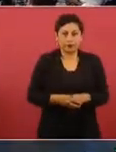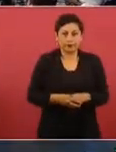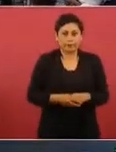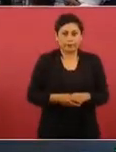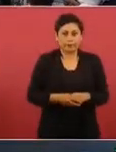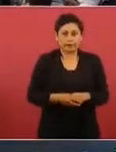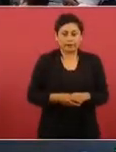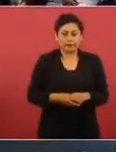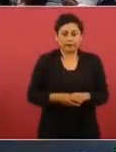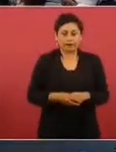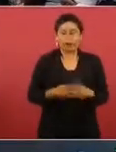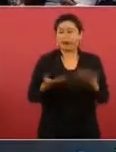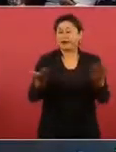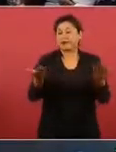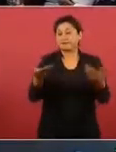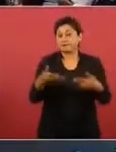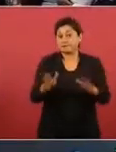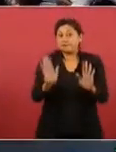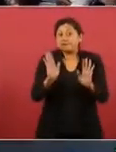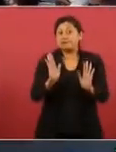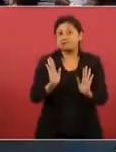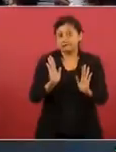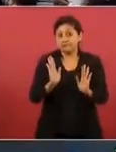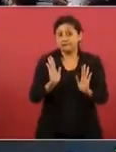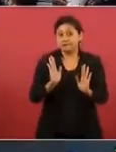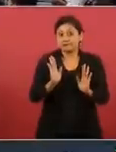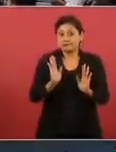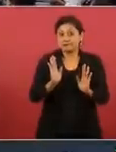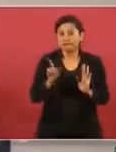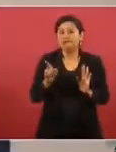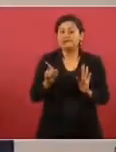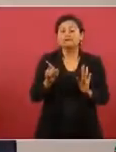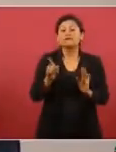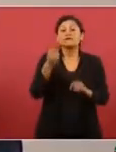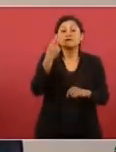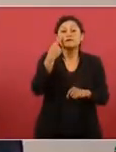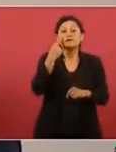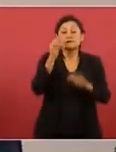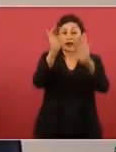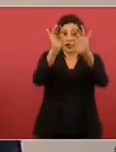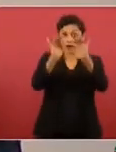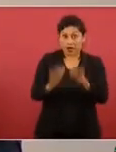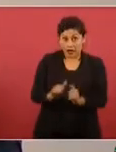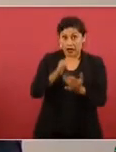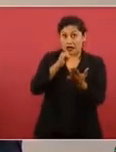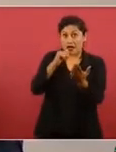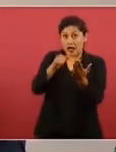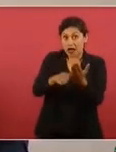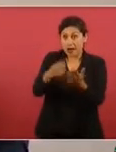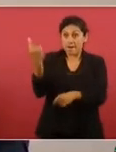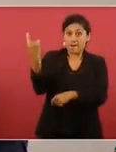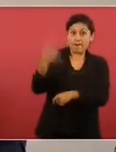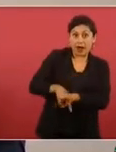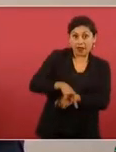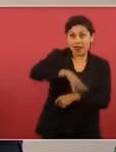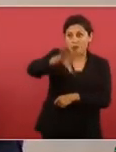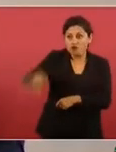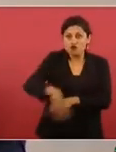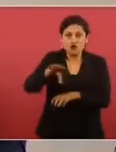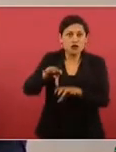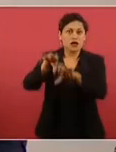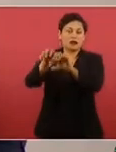realizada una fiscalía en parte de quién construyó la obra histórica y quién ordenó que esta se